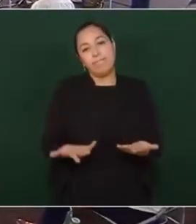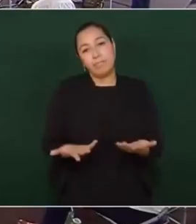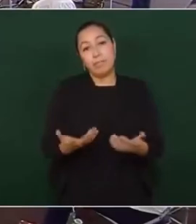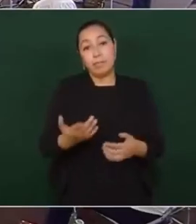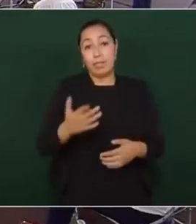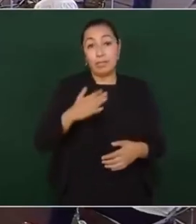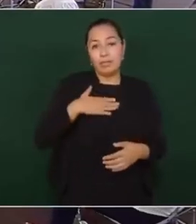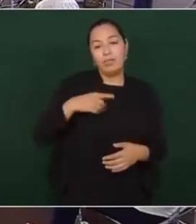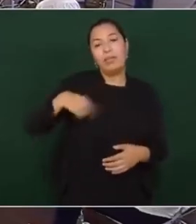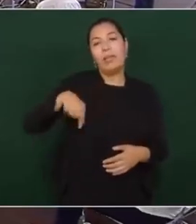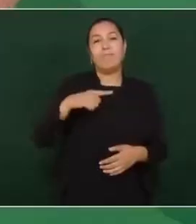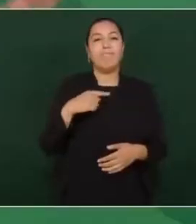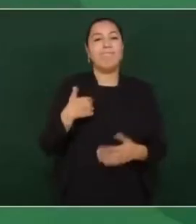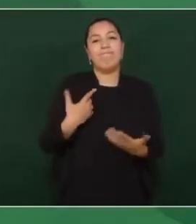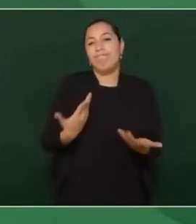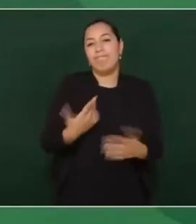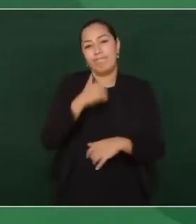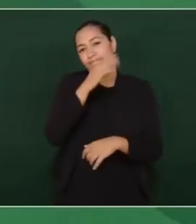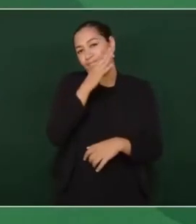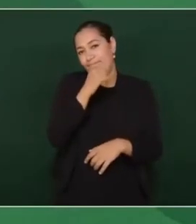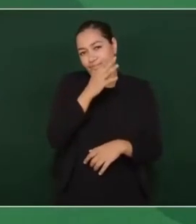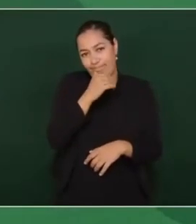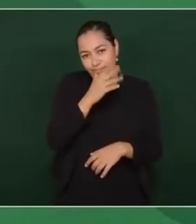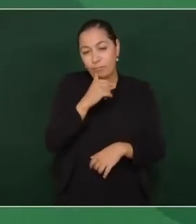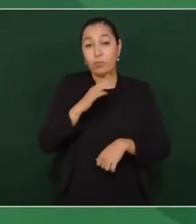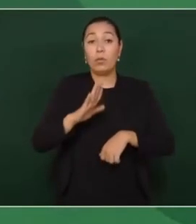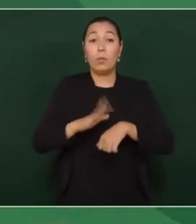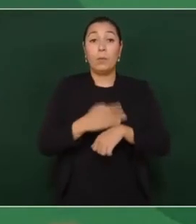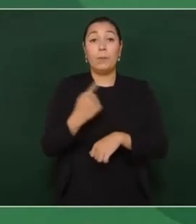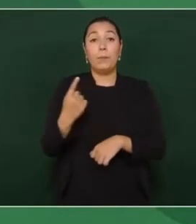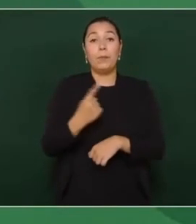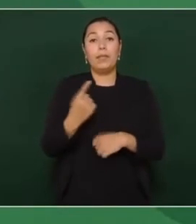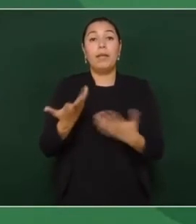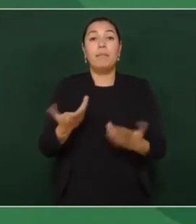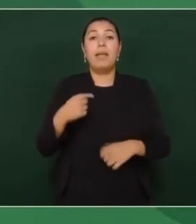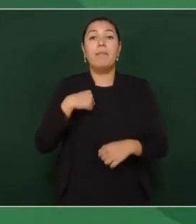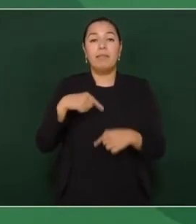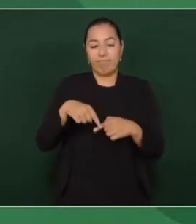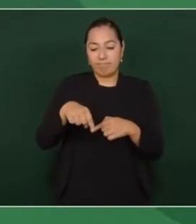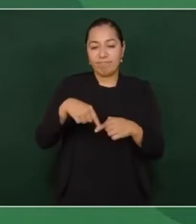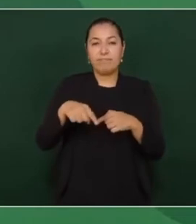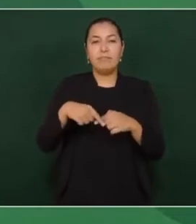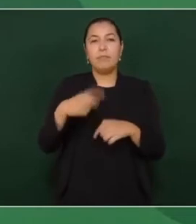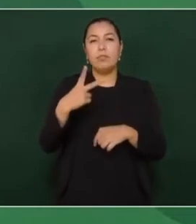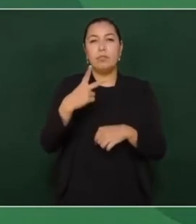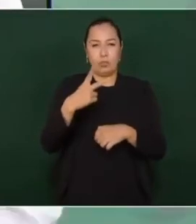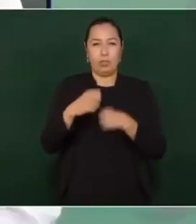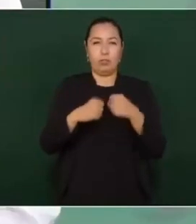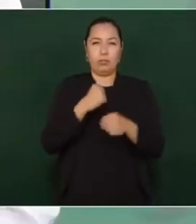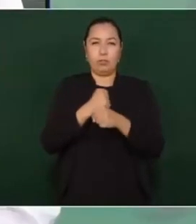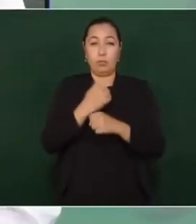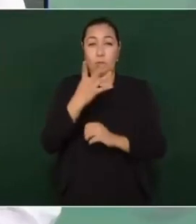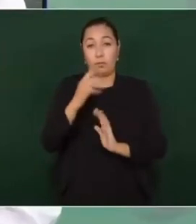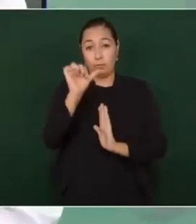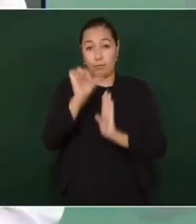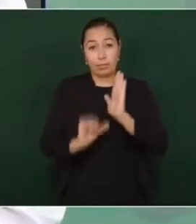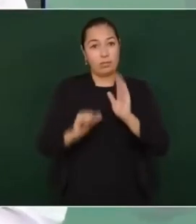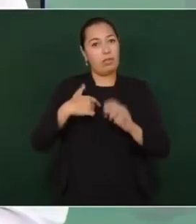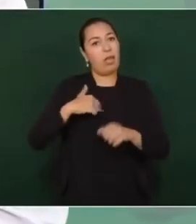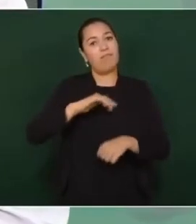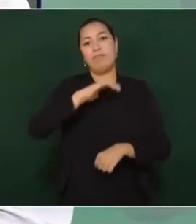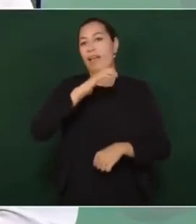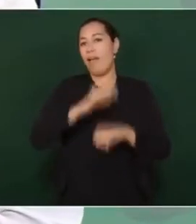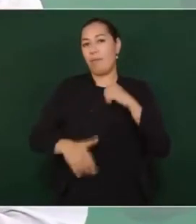este porque a mí me quedan dos años cuatro meses y este